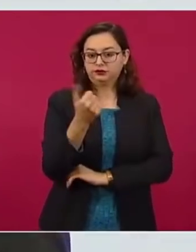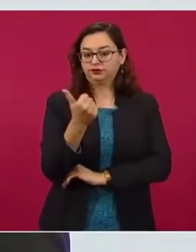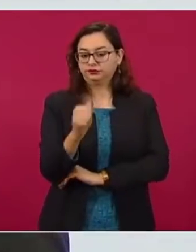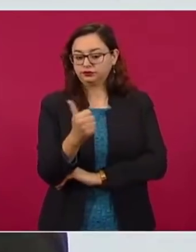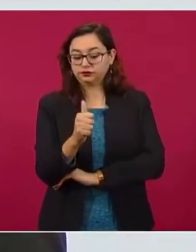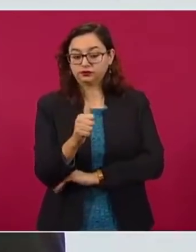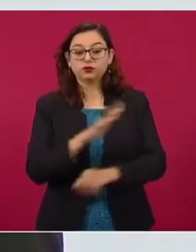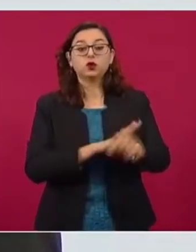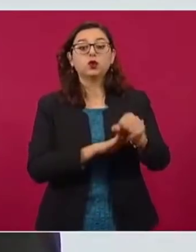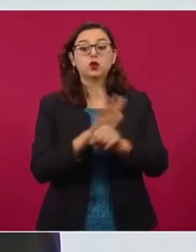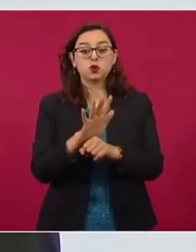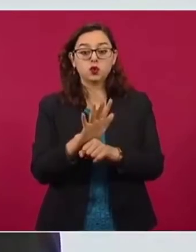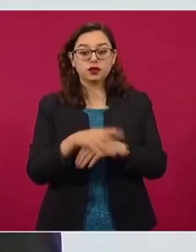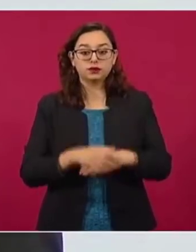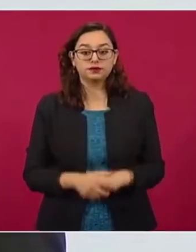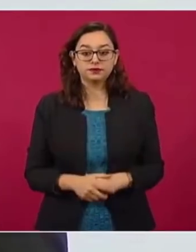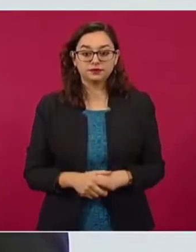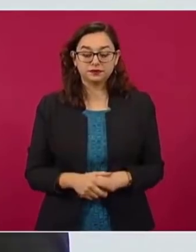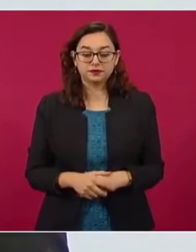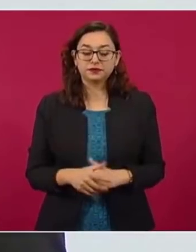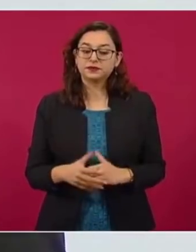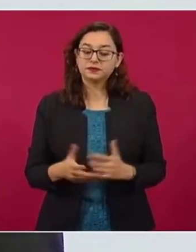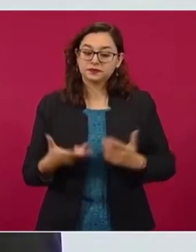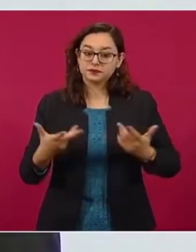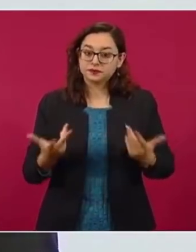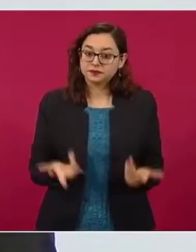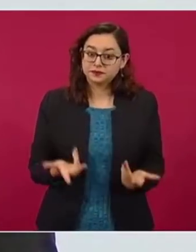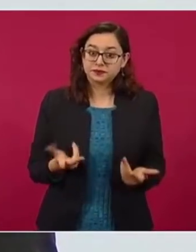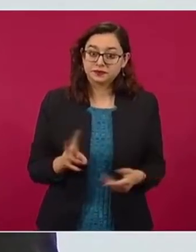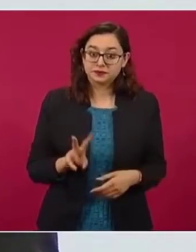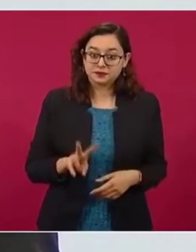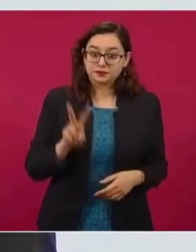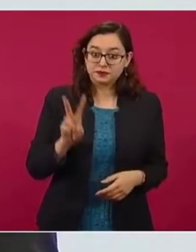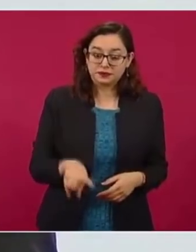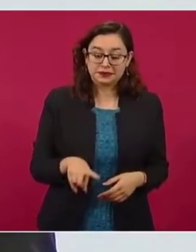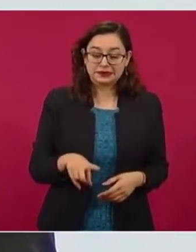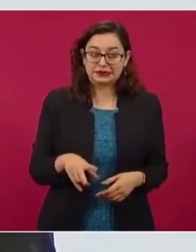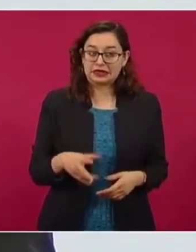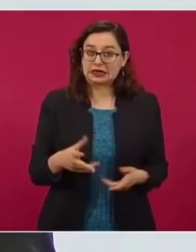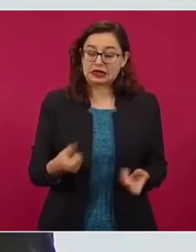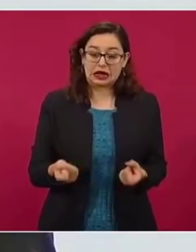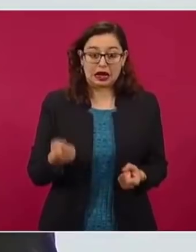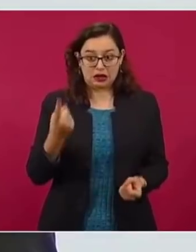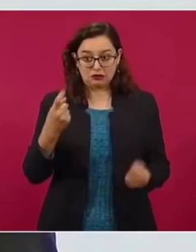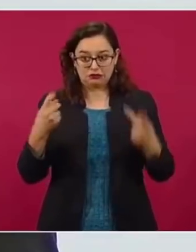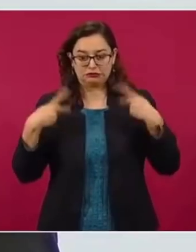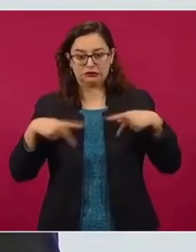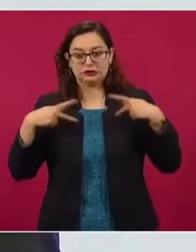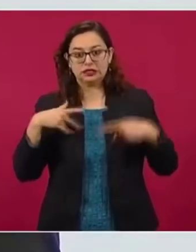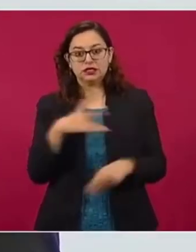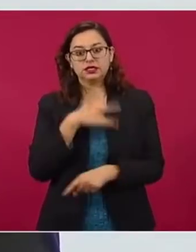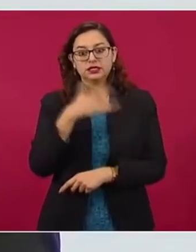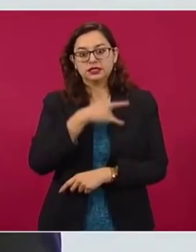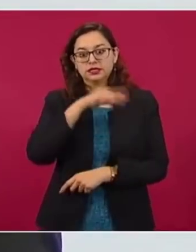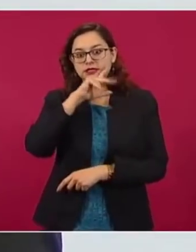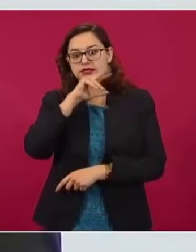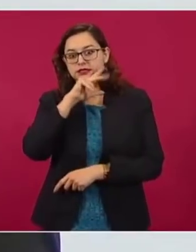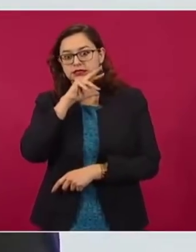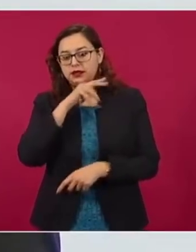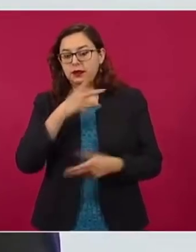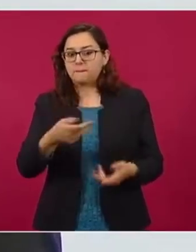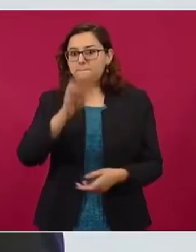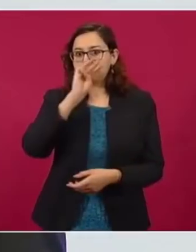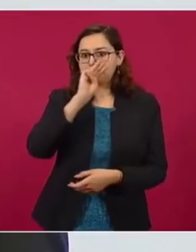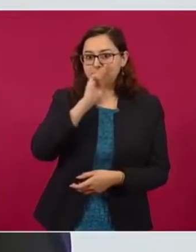es la preocupación que pueden tener de manera absolutamente importante y también legítima madres, padres